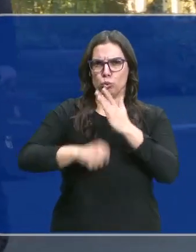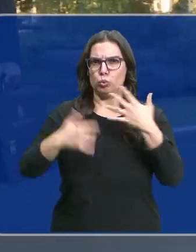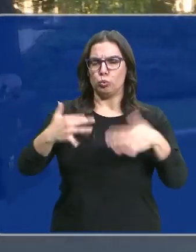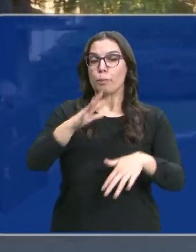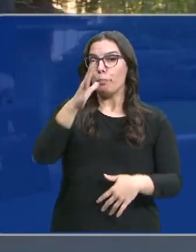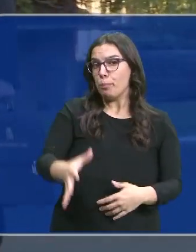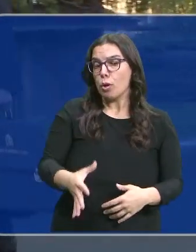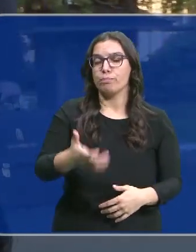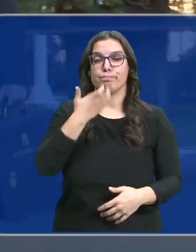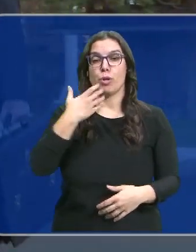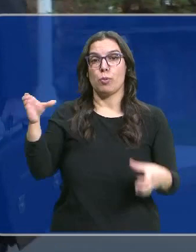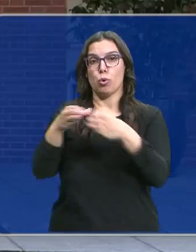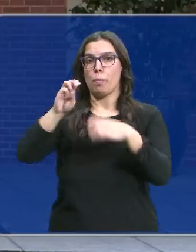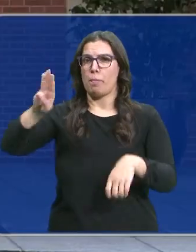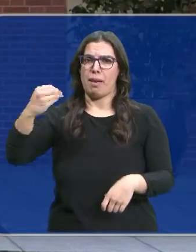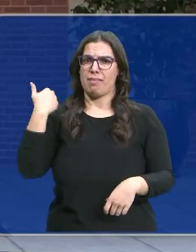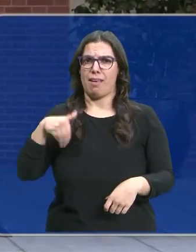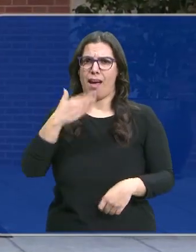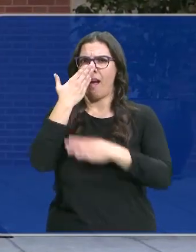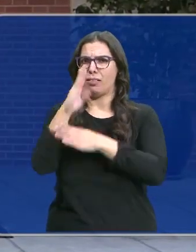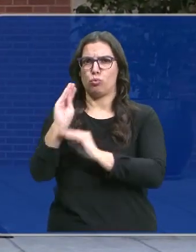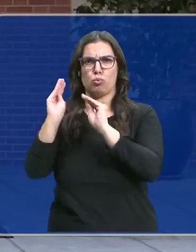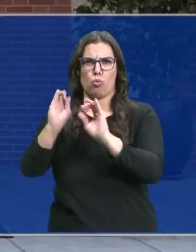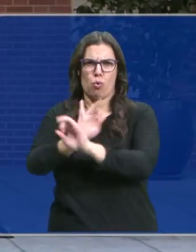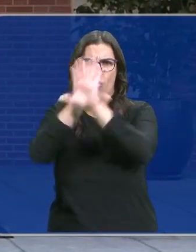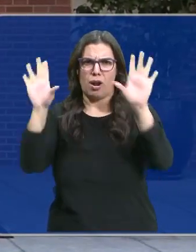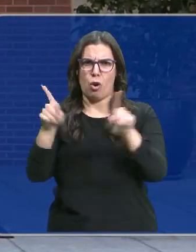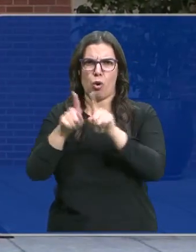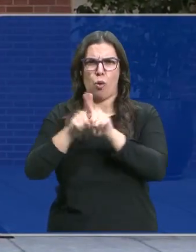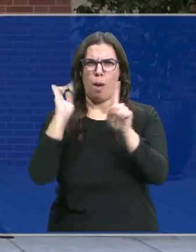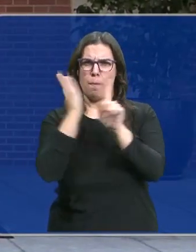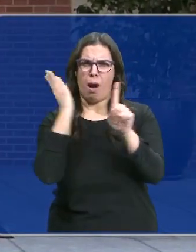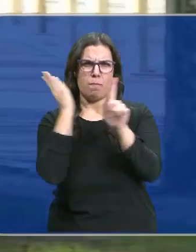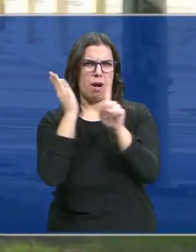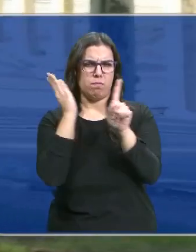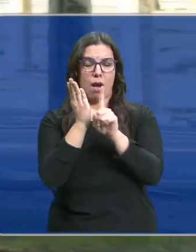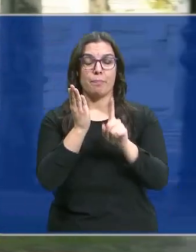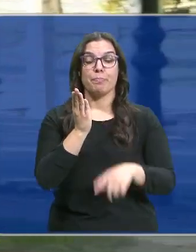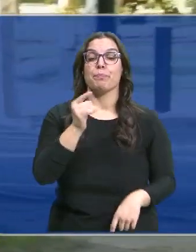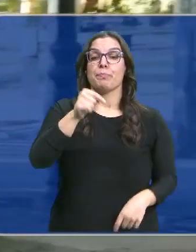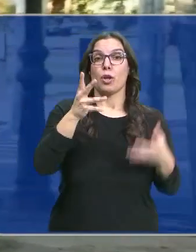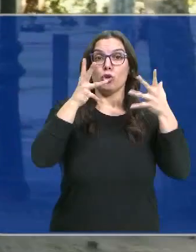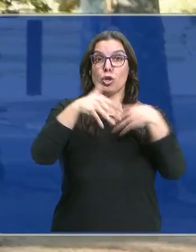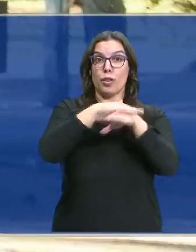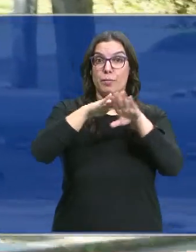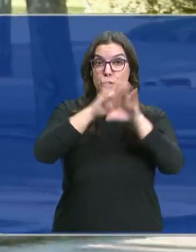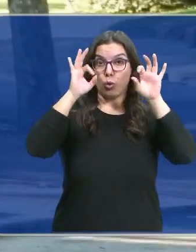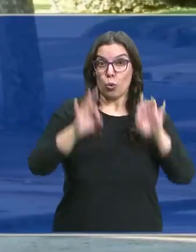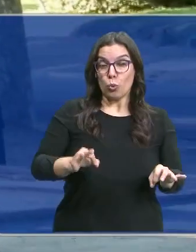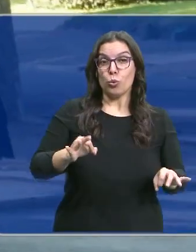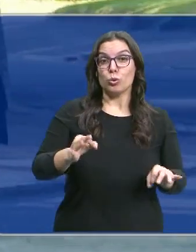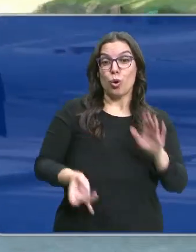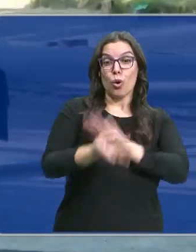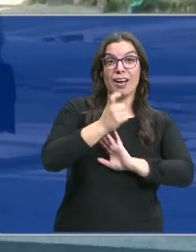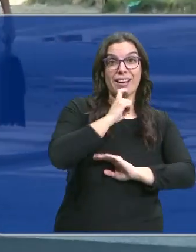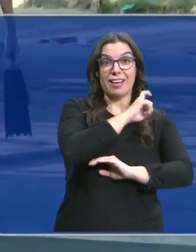porque, entre otras cosas, el Partido Popular ya ha dejado claro que no dará tregua a un Consejo de Ministros que, por cierto, cumple 200 años